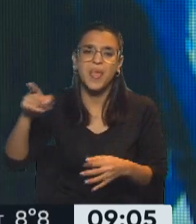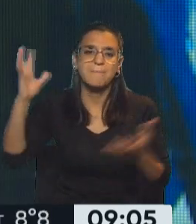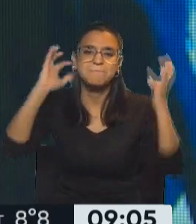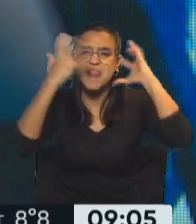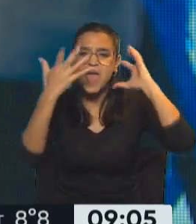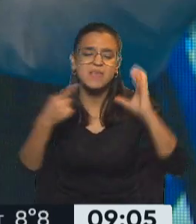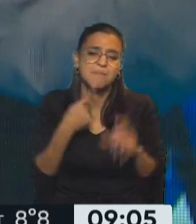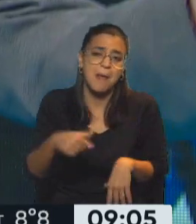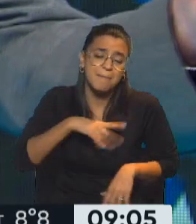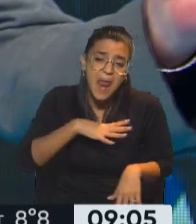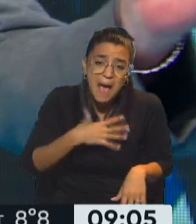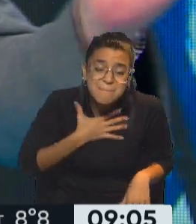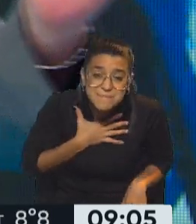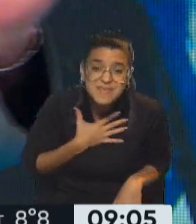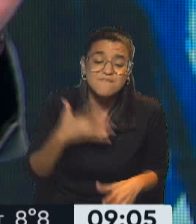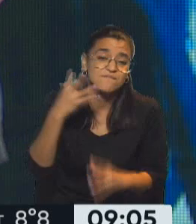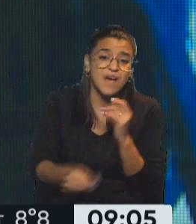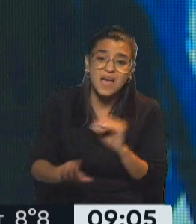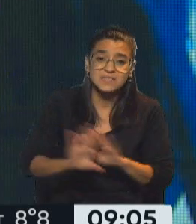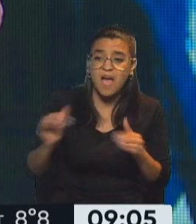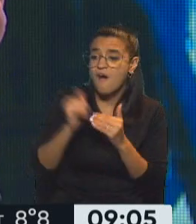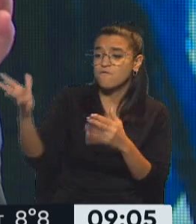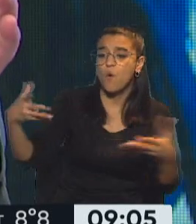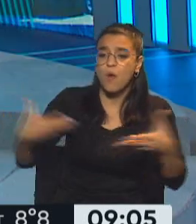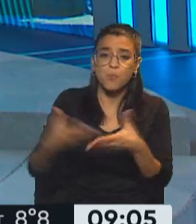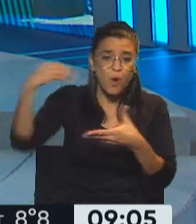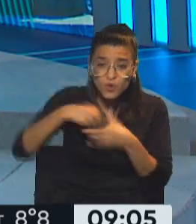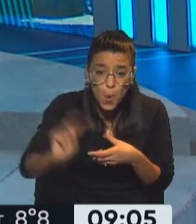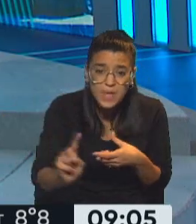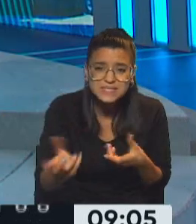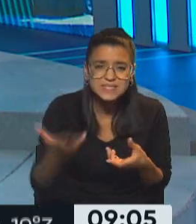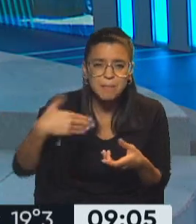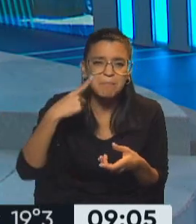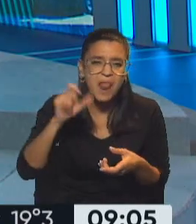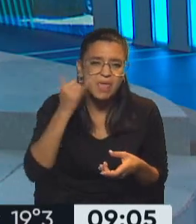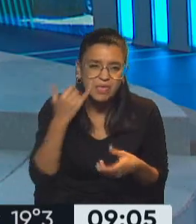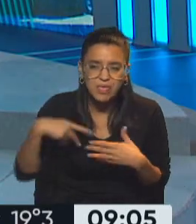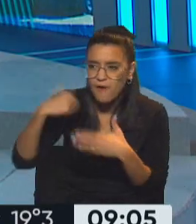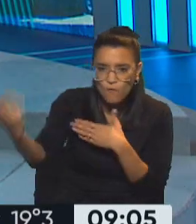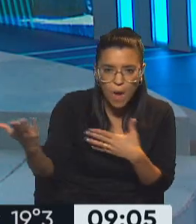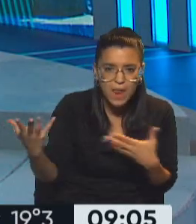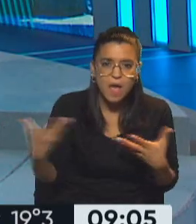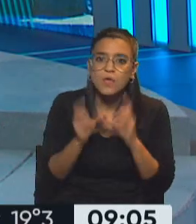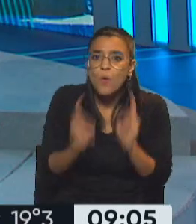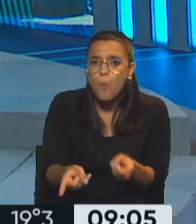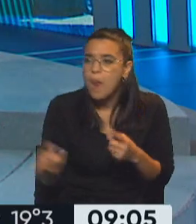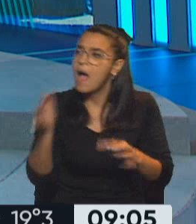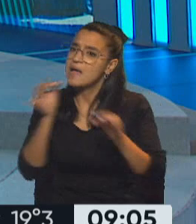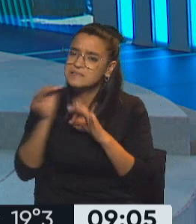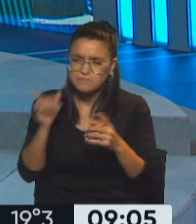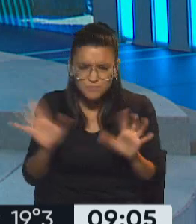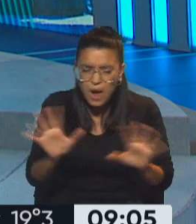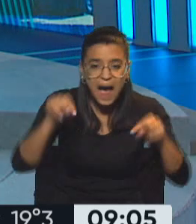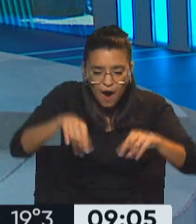Me parece que es un error, porque estás hablando de alguien que está afuera de la coalición. Cuando vos en este momento lo que tenés que es forzar